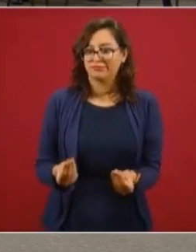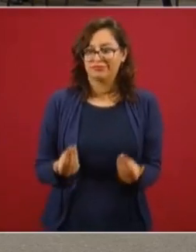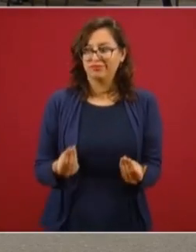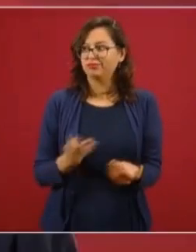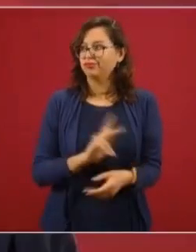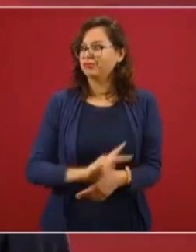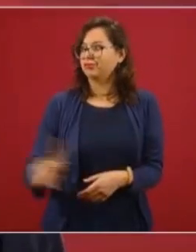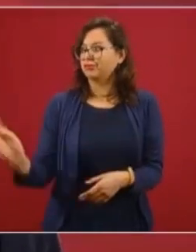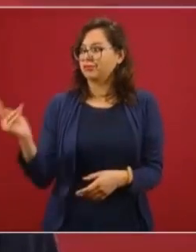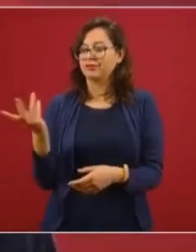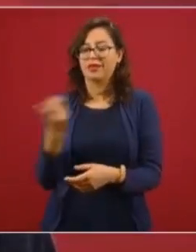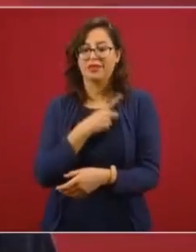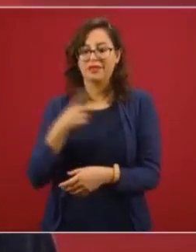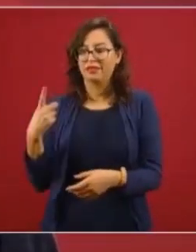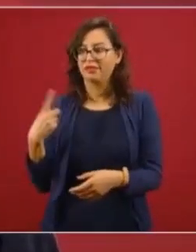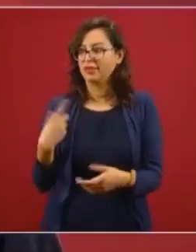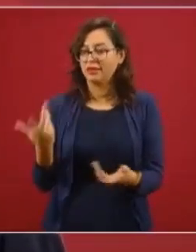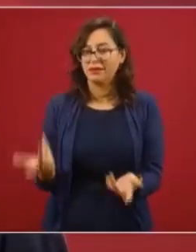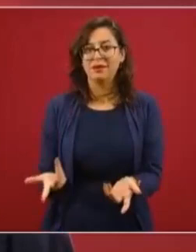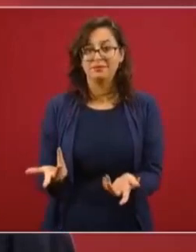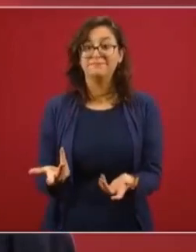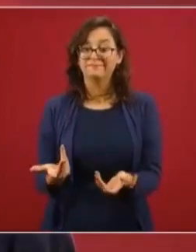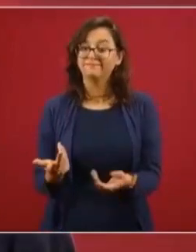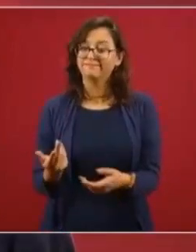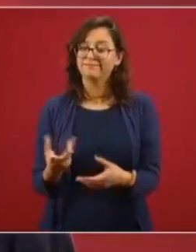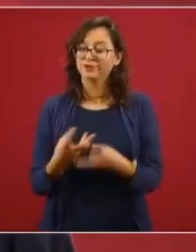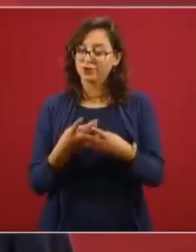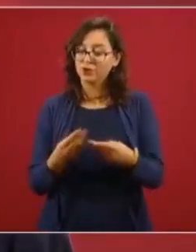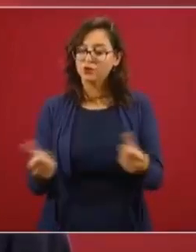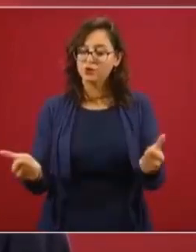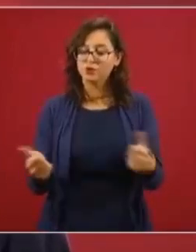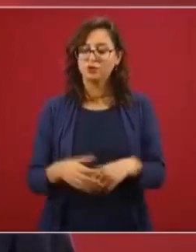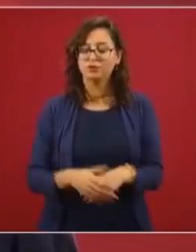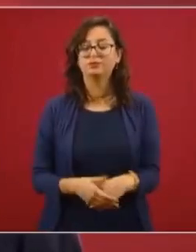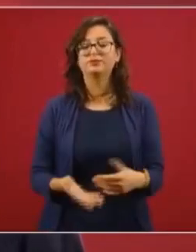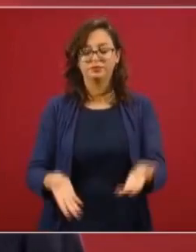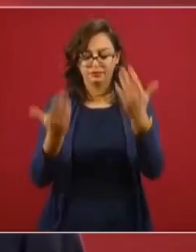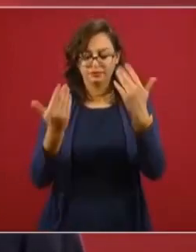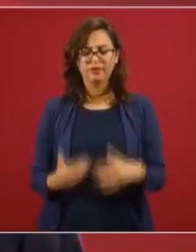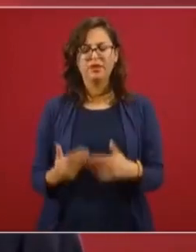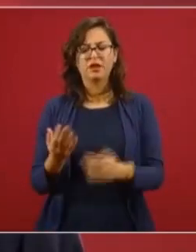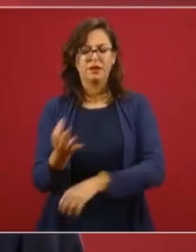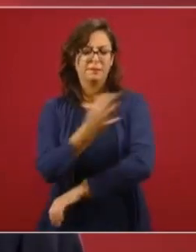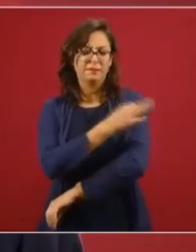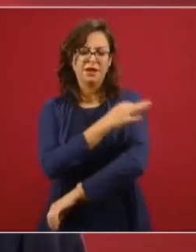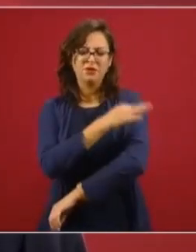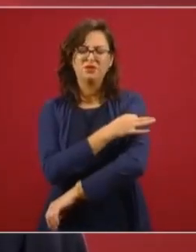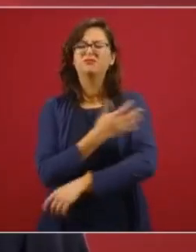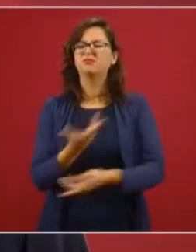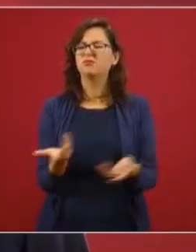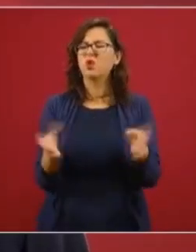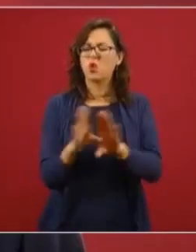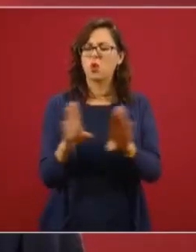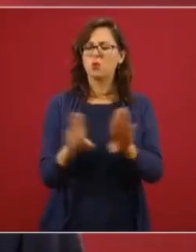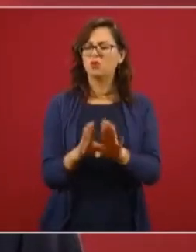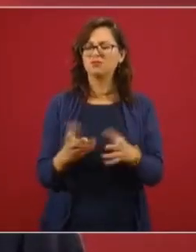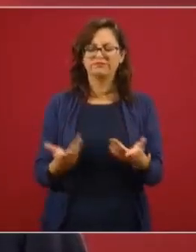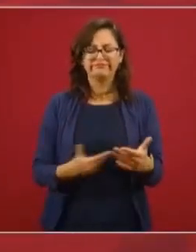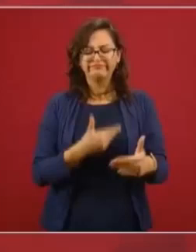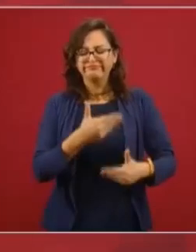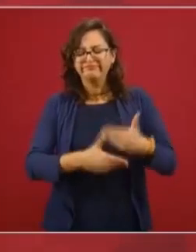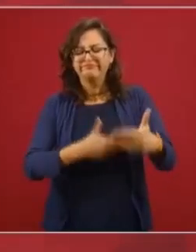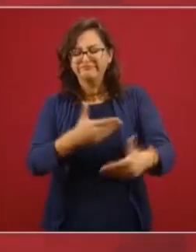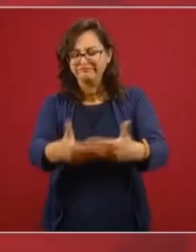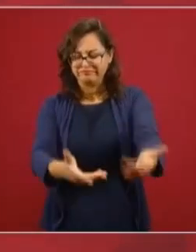vacuna en sí misma y de los estudios clínicos en referencia. A principios de, durante